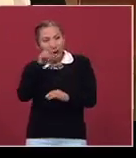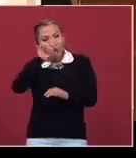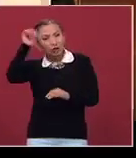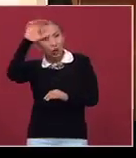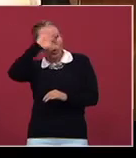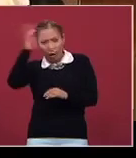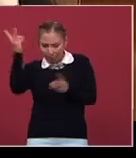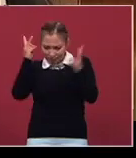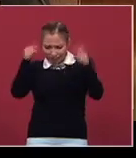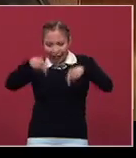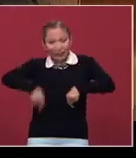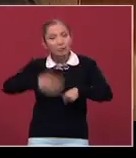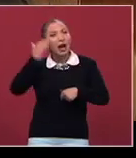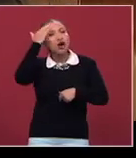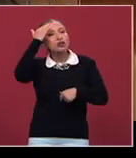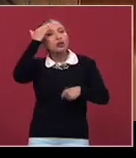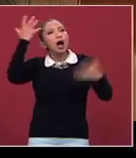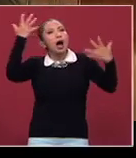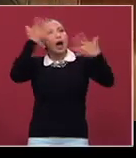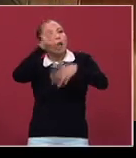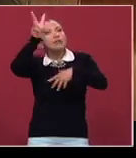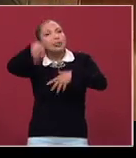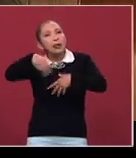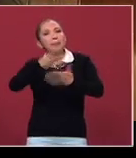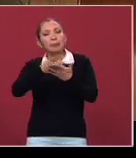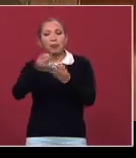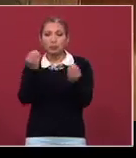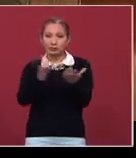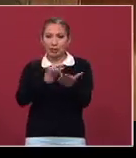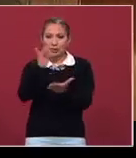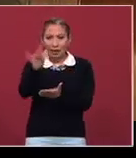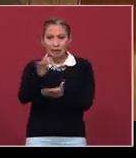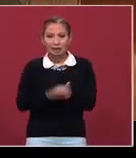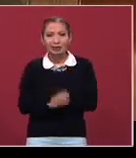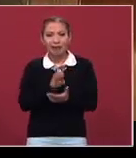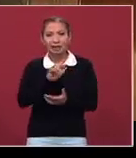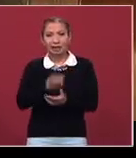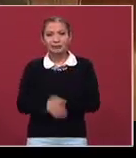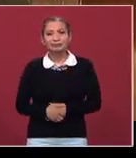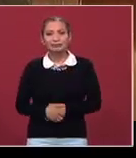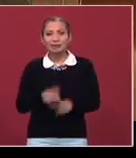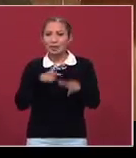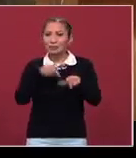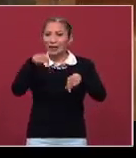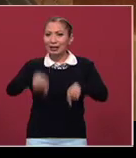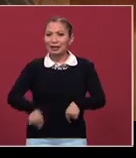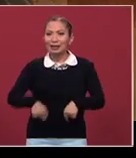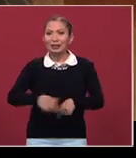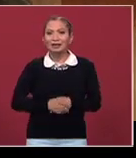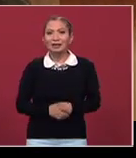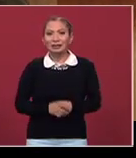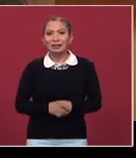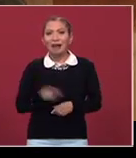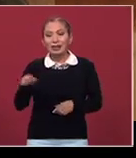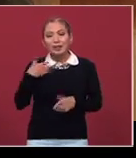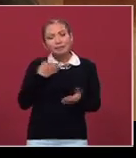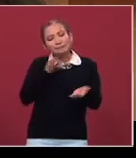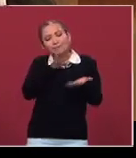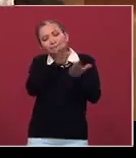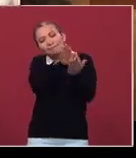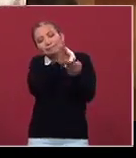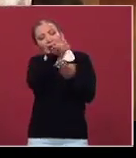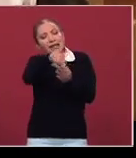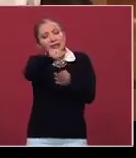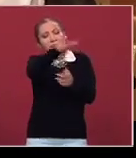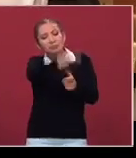vengan a ver por qué nos sacamos un premio. Pues muchas gracias. Gracias, Edgar. A ti, gracias. Y seguimos aquí en este acercamiento a este